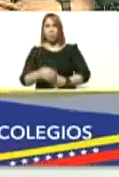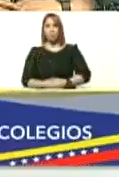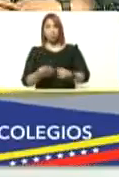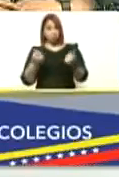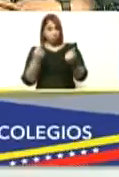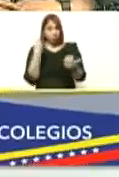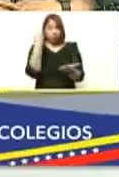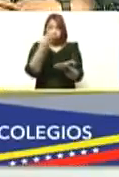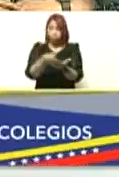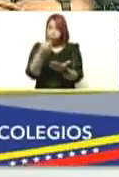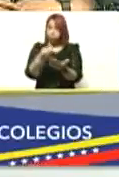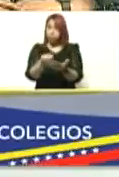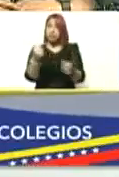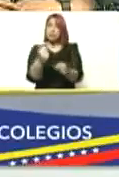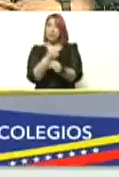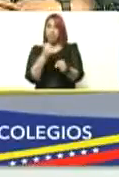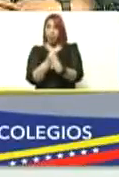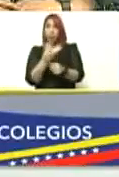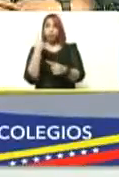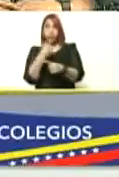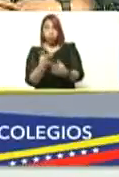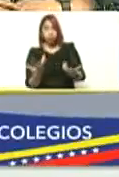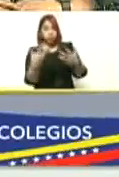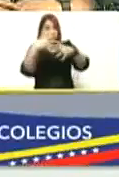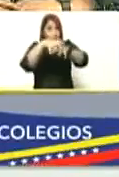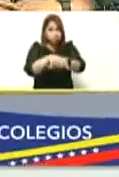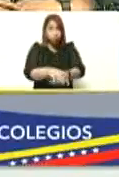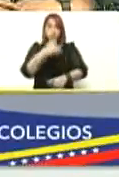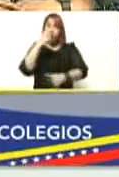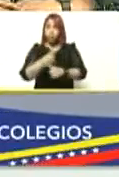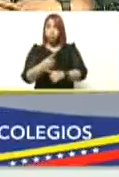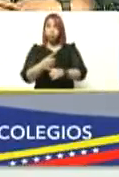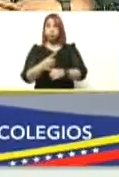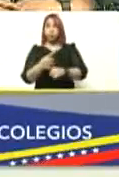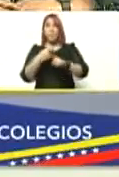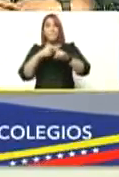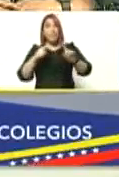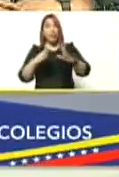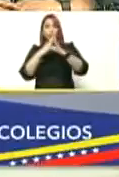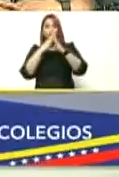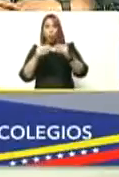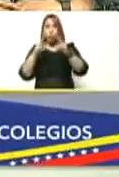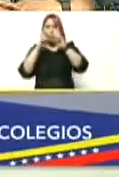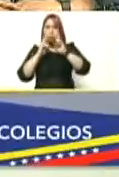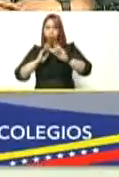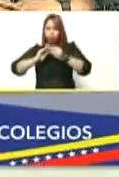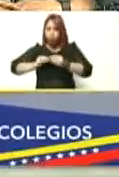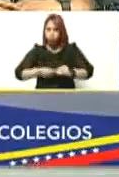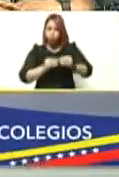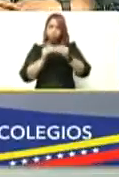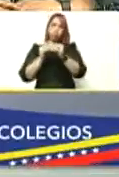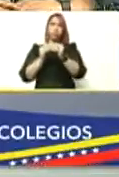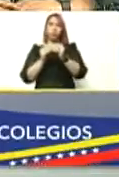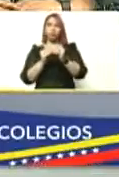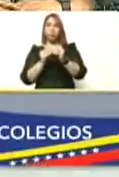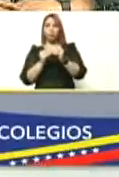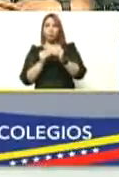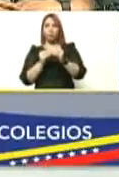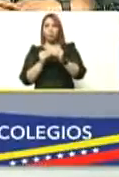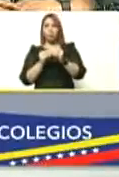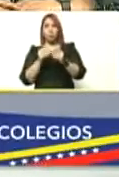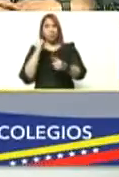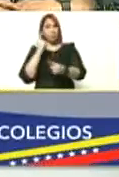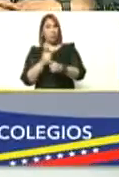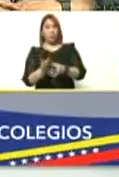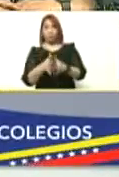es un trabajo conjunto pero todo el mantenimiento y las reparaciones menores tiene que